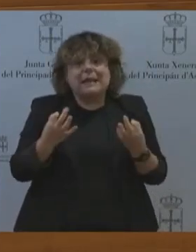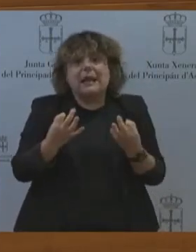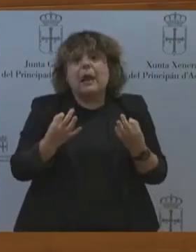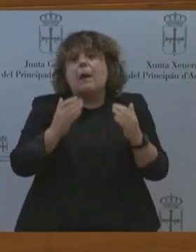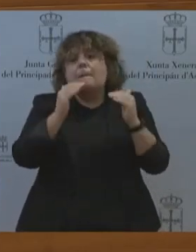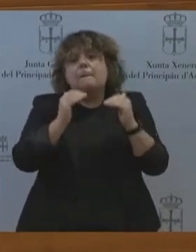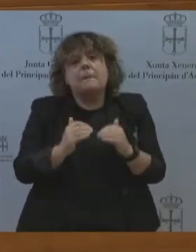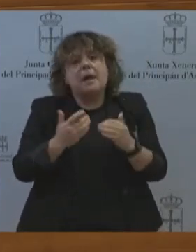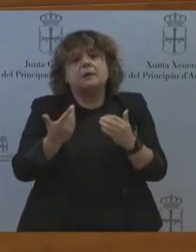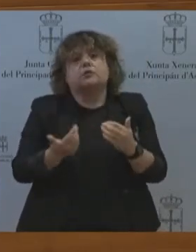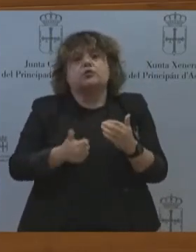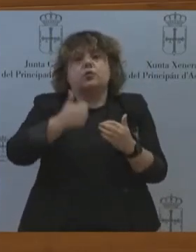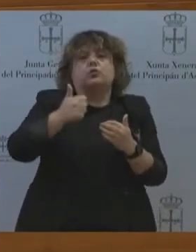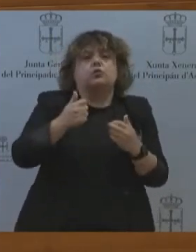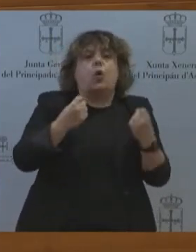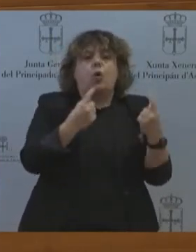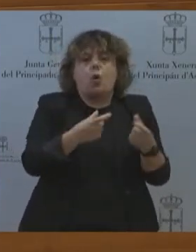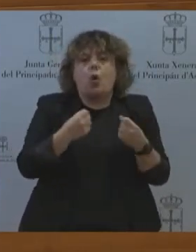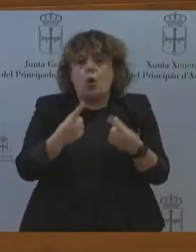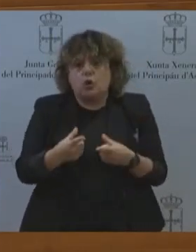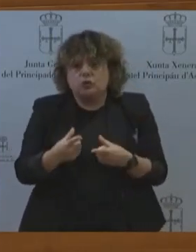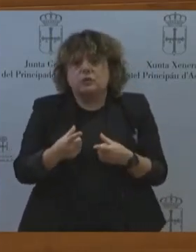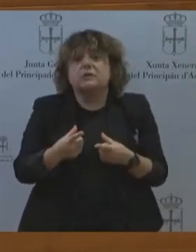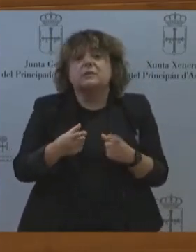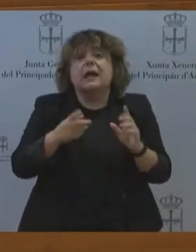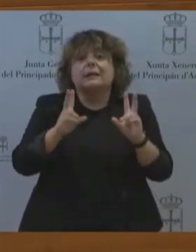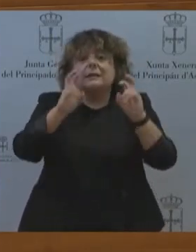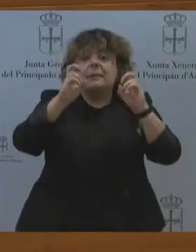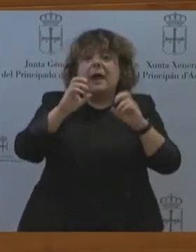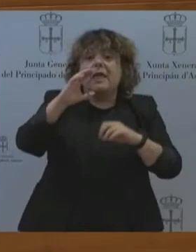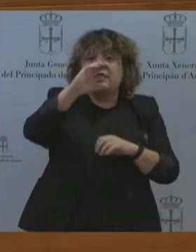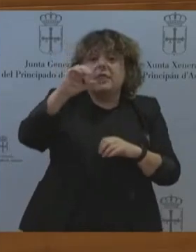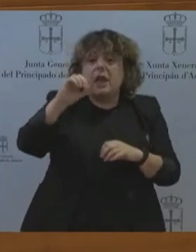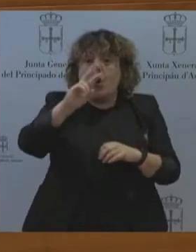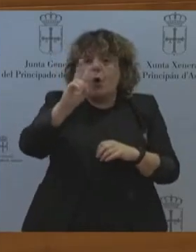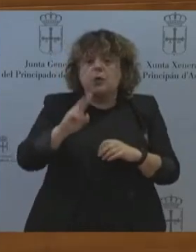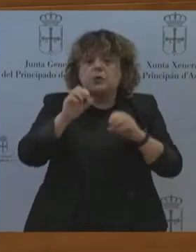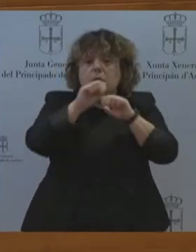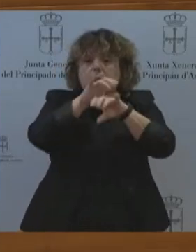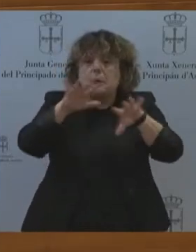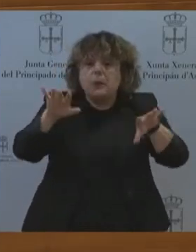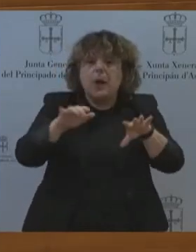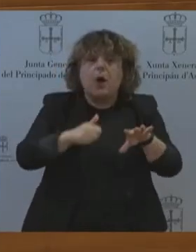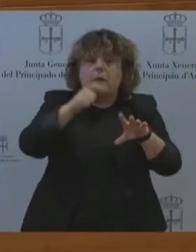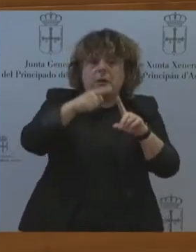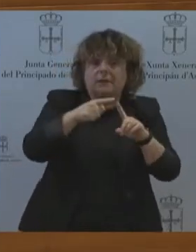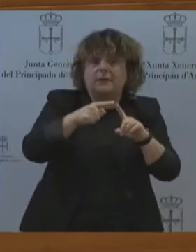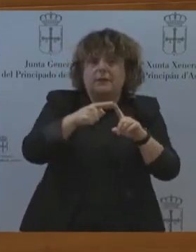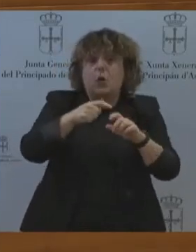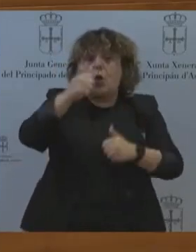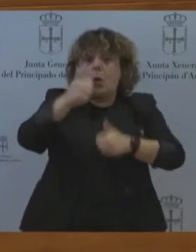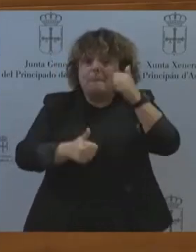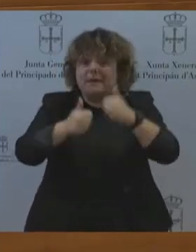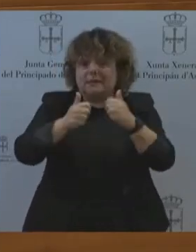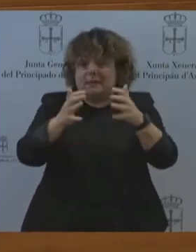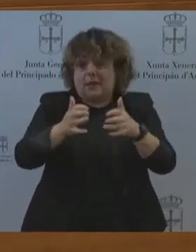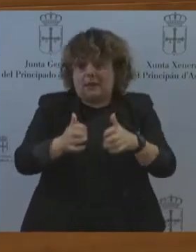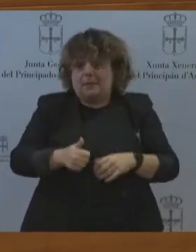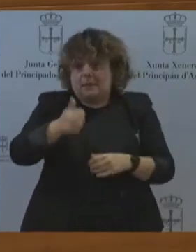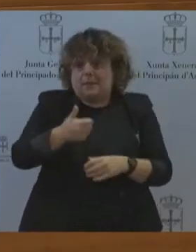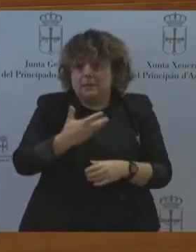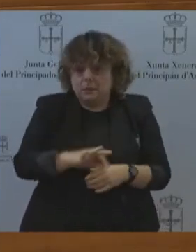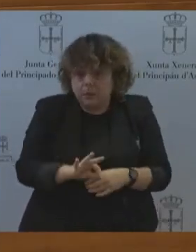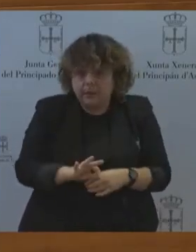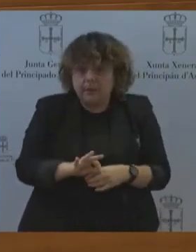derechos de emisión de CO2, a fin de poder ganar de nuevo en competitividad. Sin olvidarnos de las importantes carencias que aún